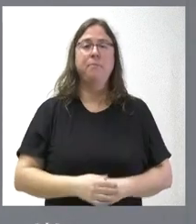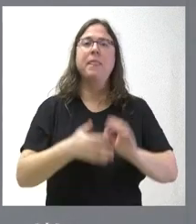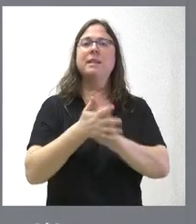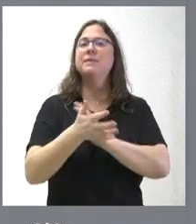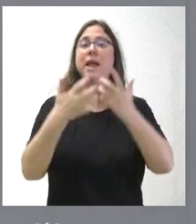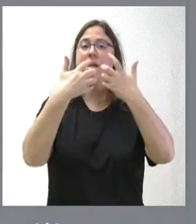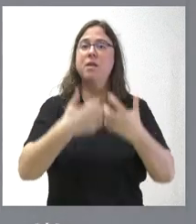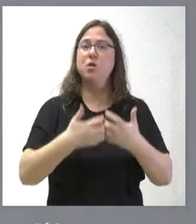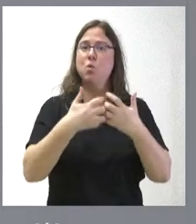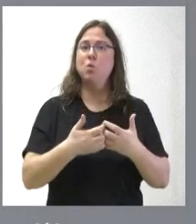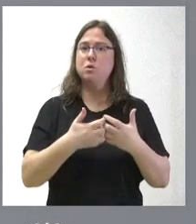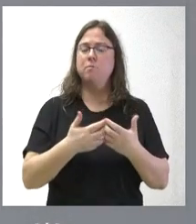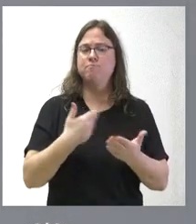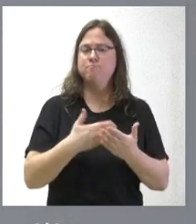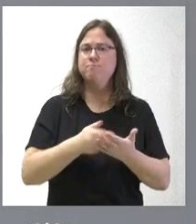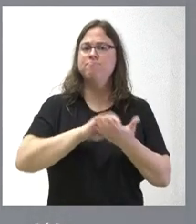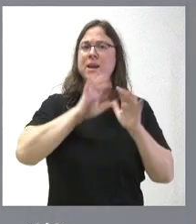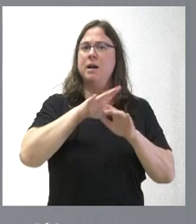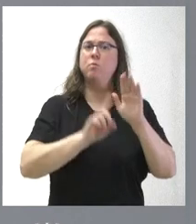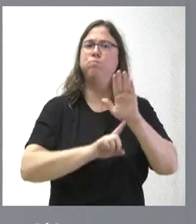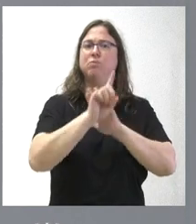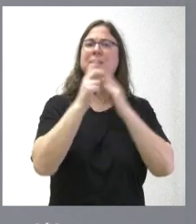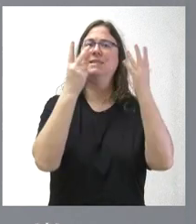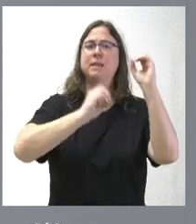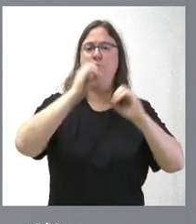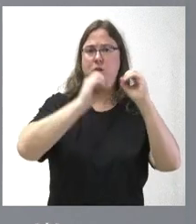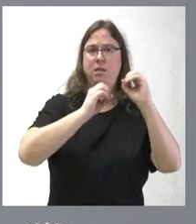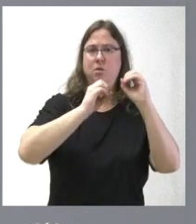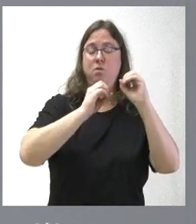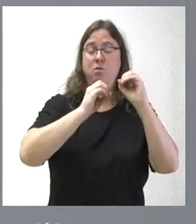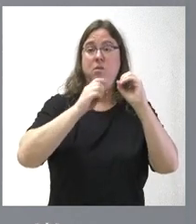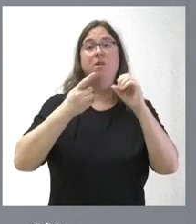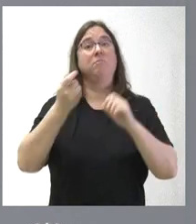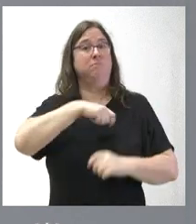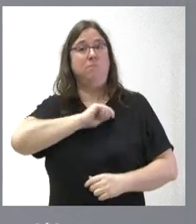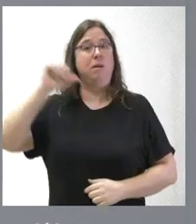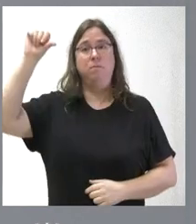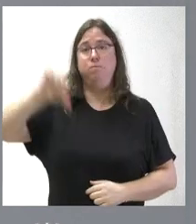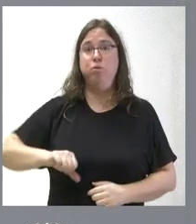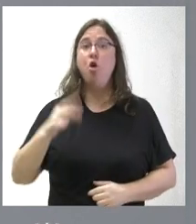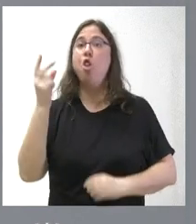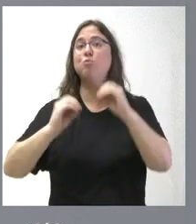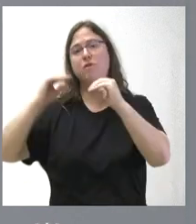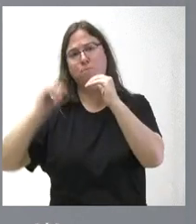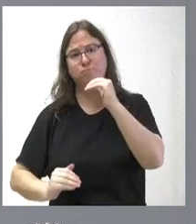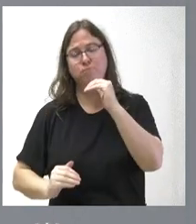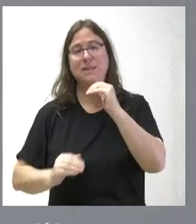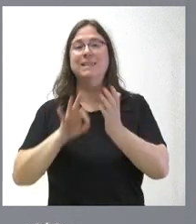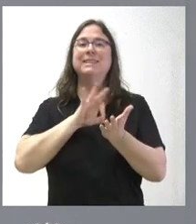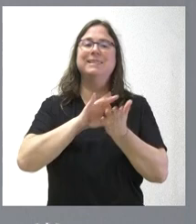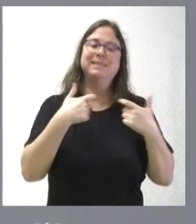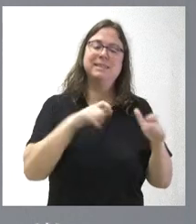industria registra en Castilla un repunte del 7% frente a la caída nacional superior al 2% y el sector servicios